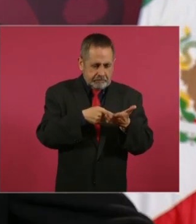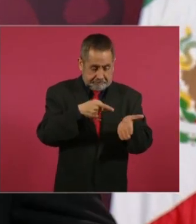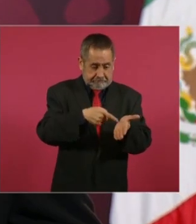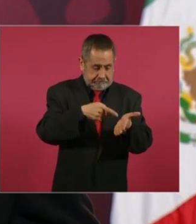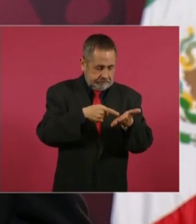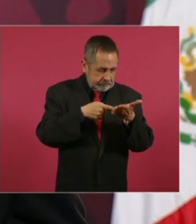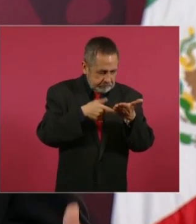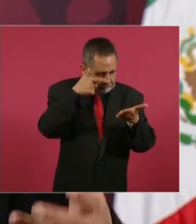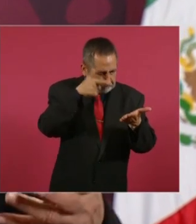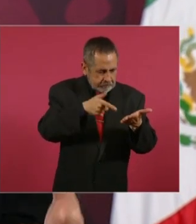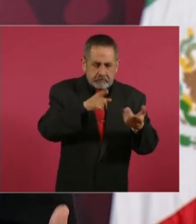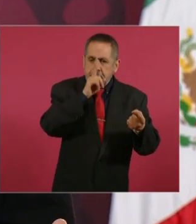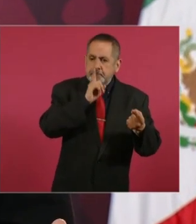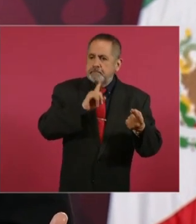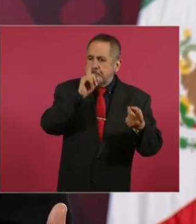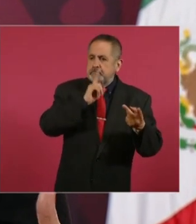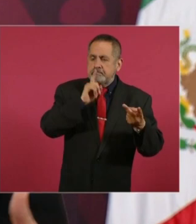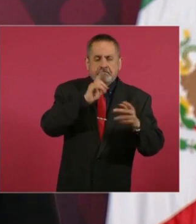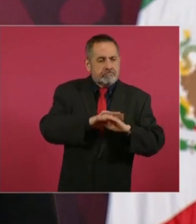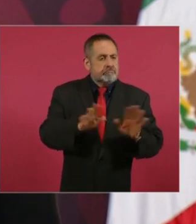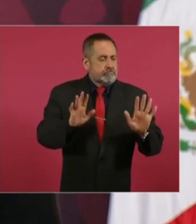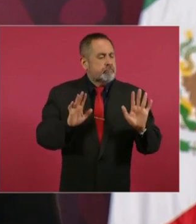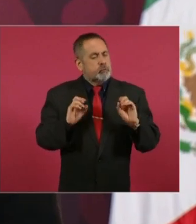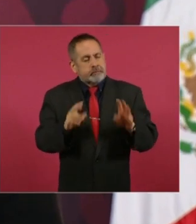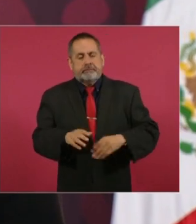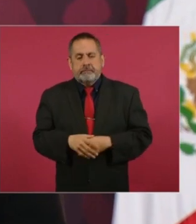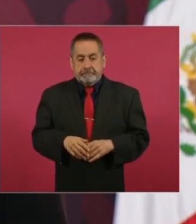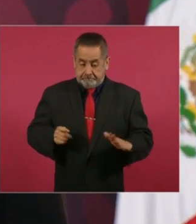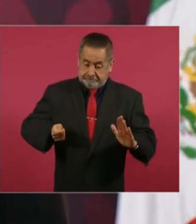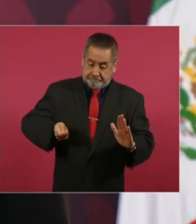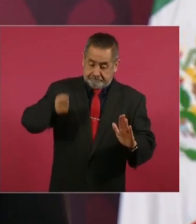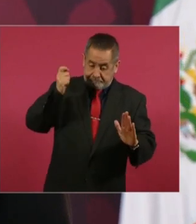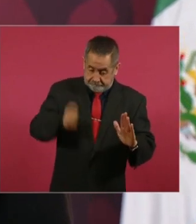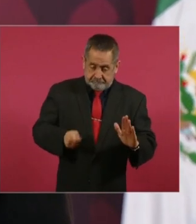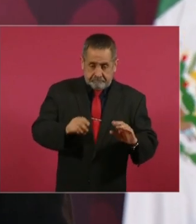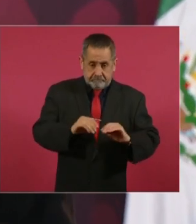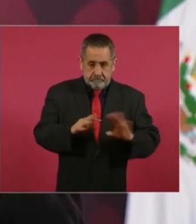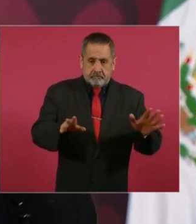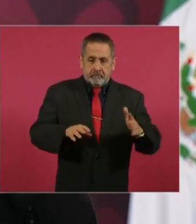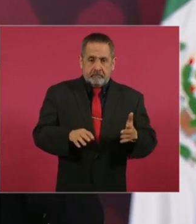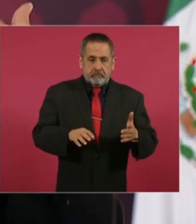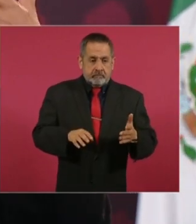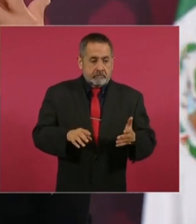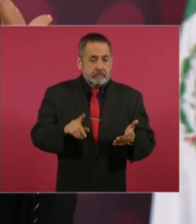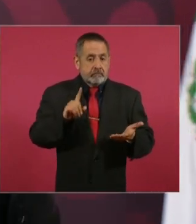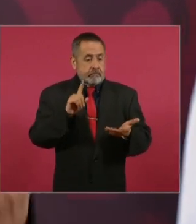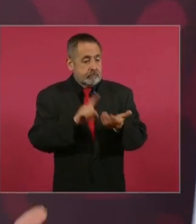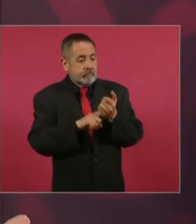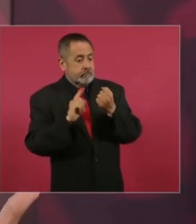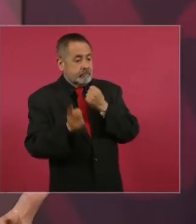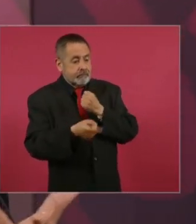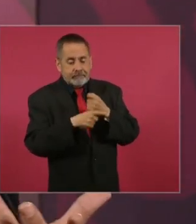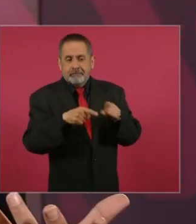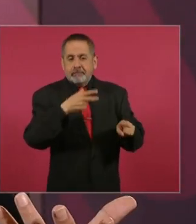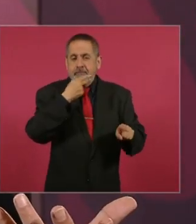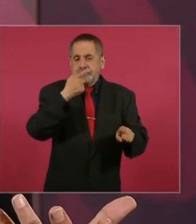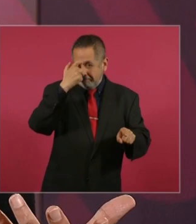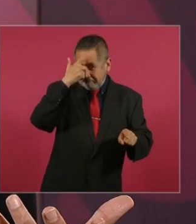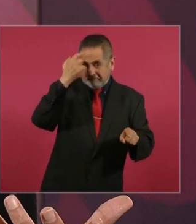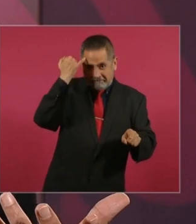Pero se aplica a la sentencia y el creador de la verdad histórica,